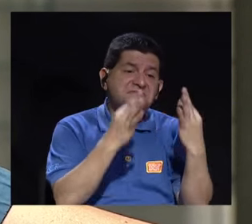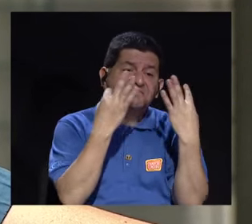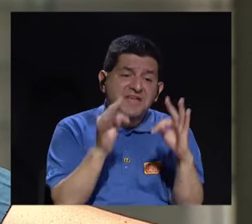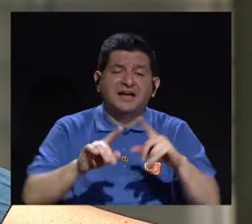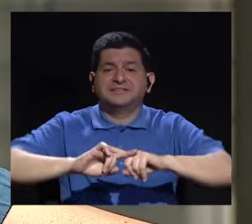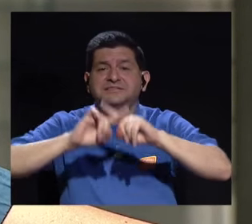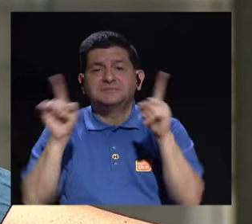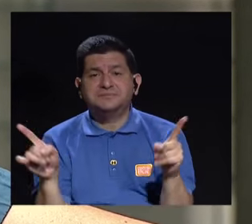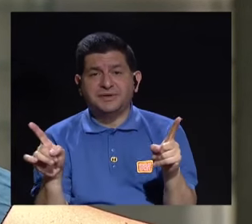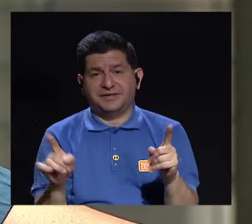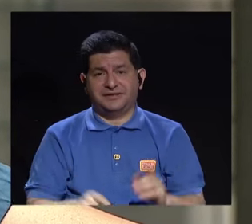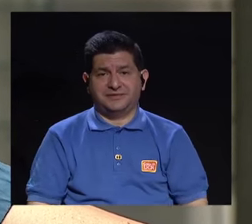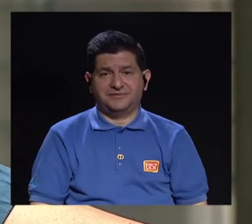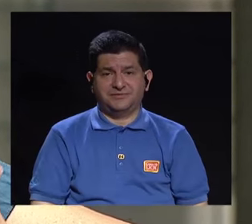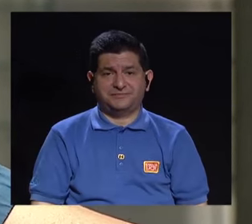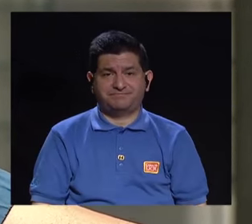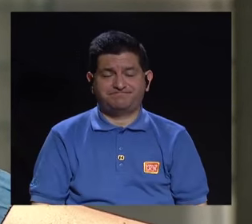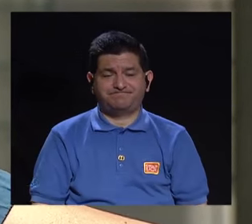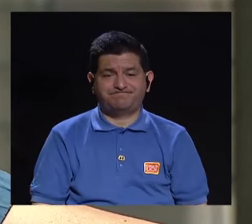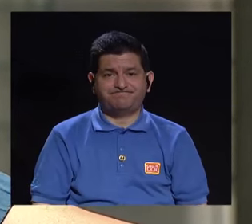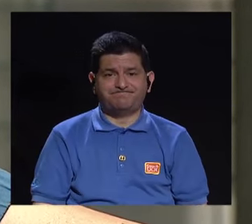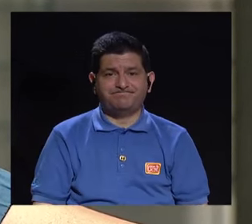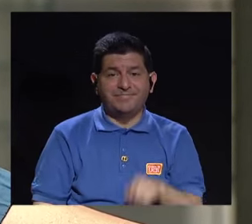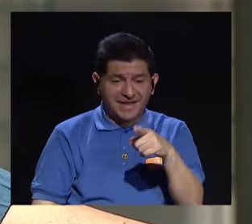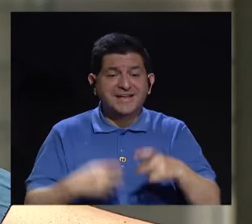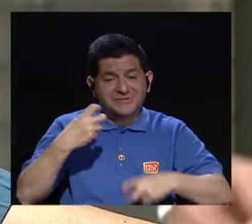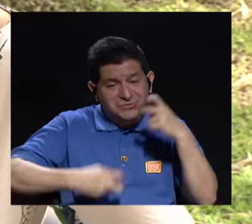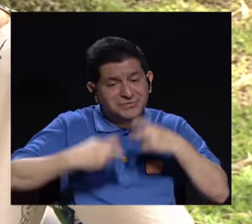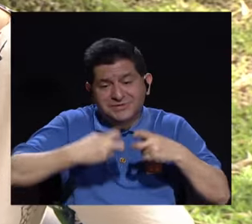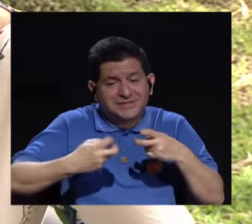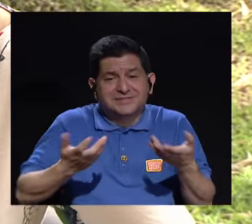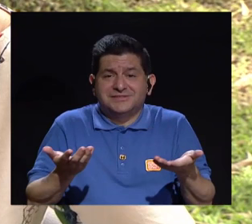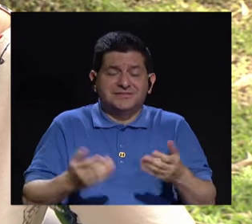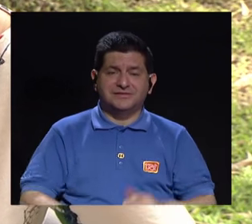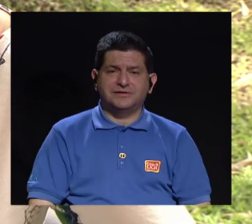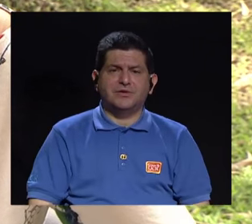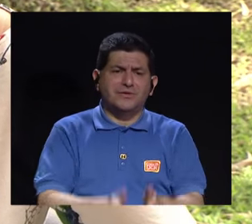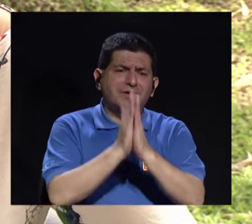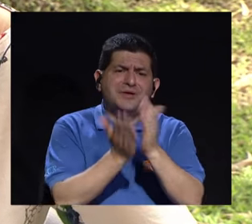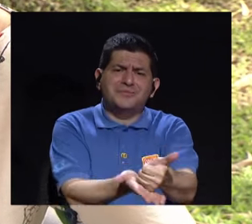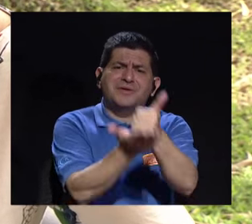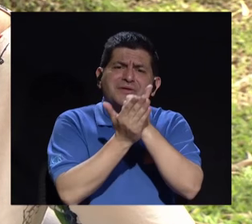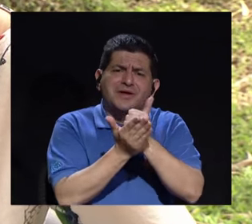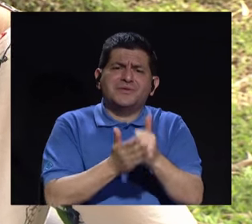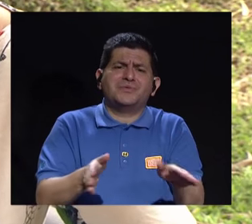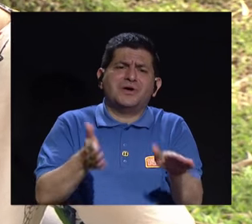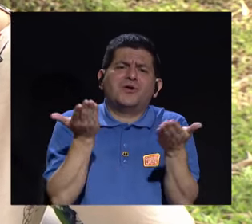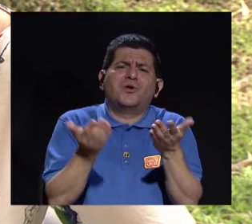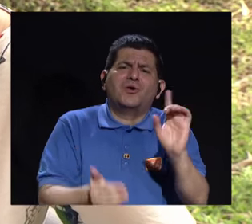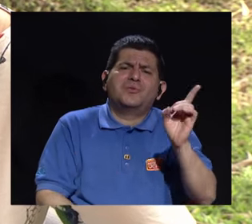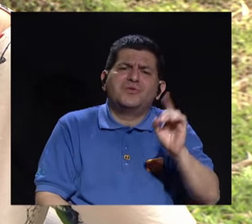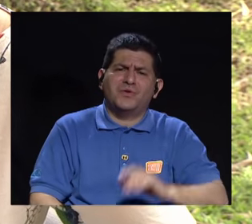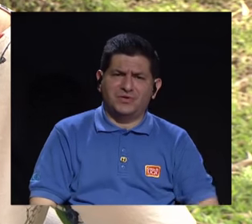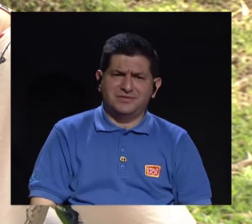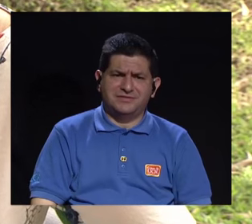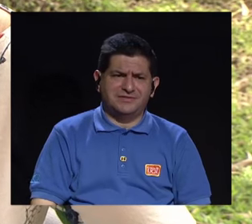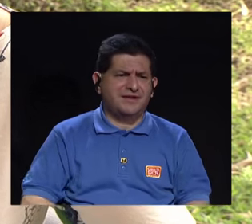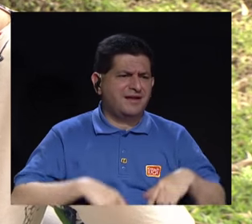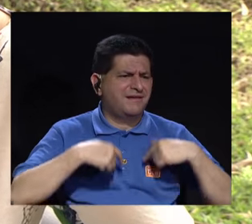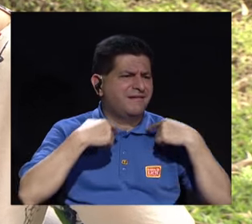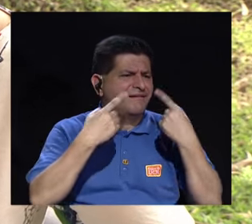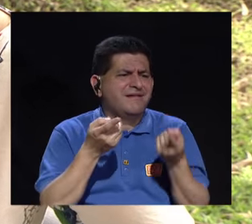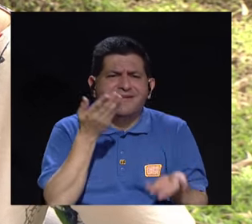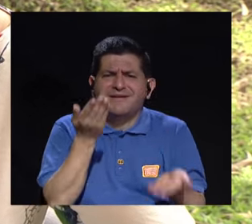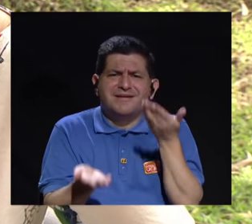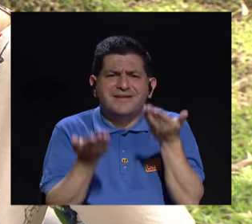intentan, pero claro, por eso es Y entonces, ¿cómo pueden pedir ayuda? ¿Dónde? ¿Hacia